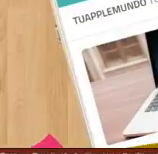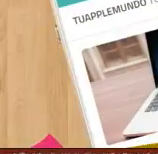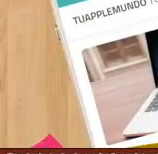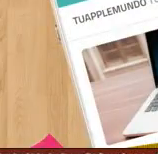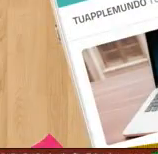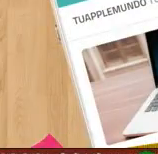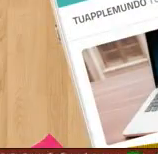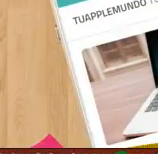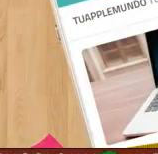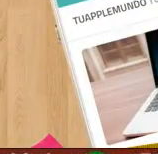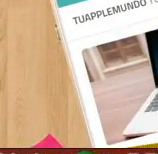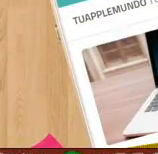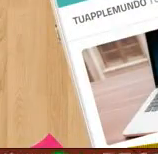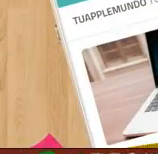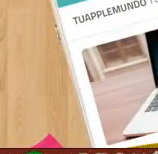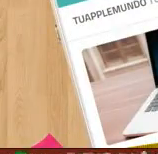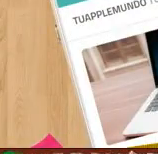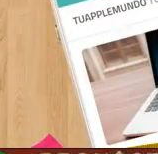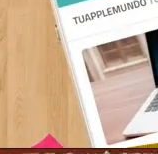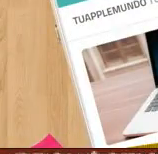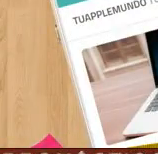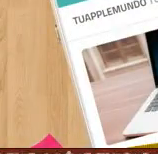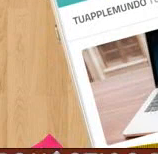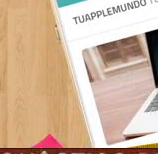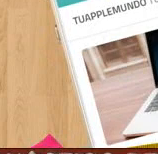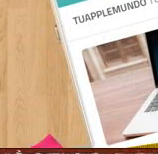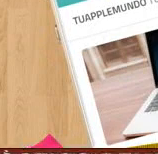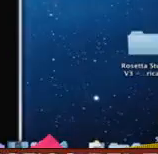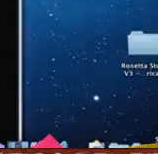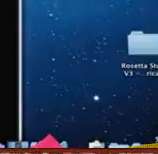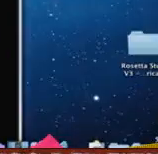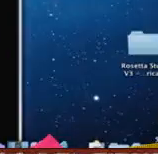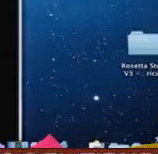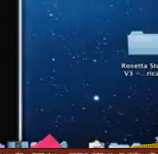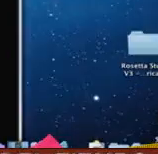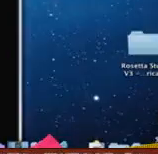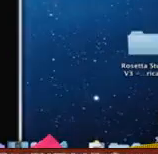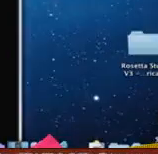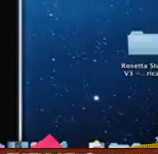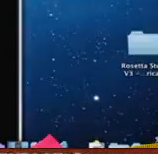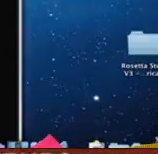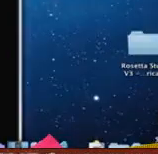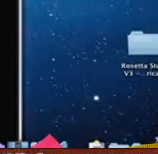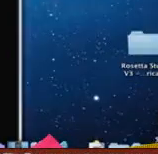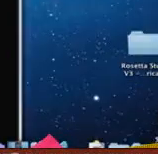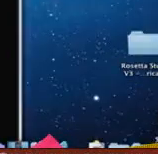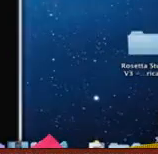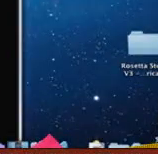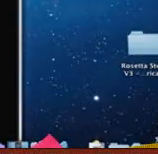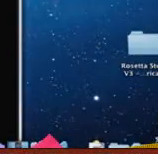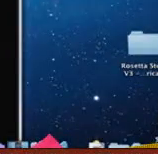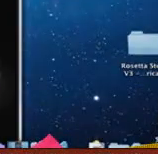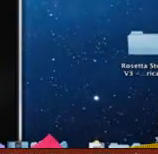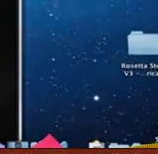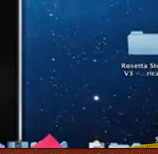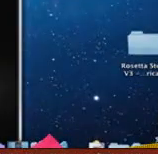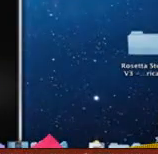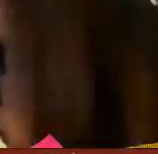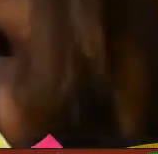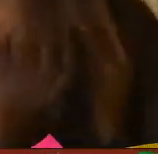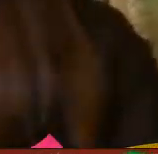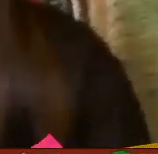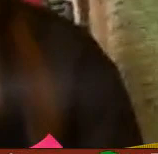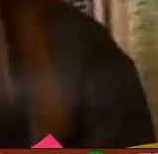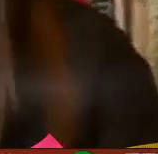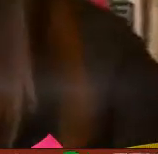la propia red les permite tener una gran capacidad de interacción con sus seguidores las redes sociales también han cambiado el mundo de los medios impresos